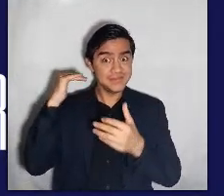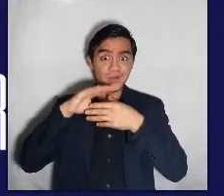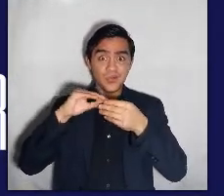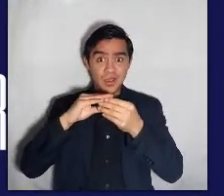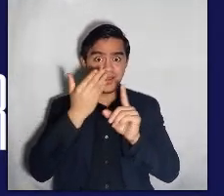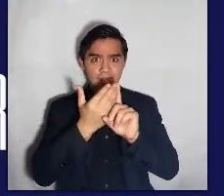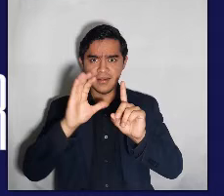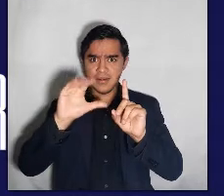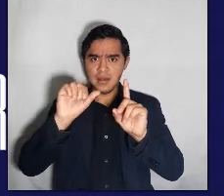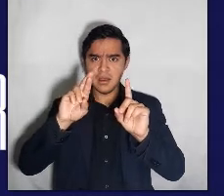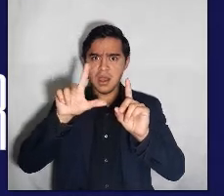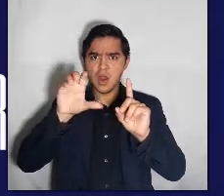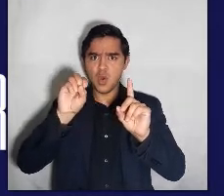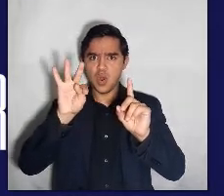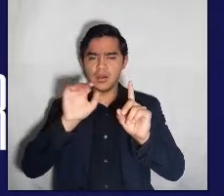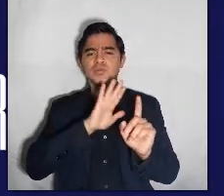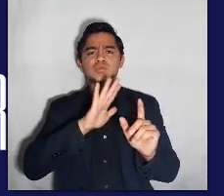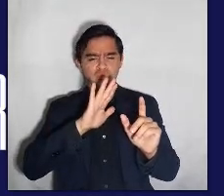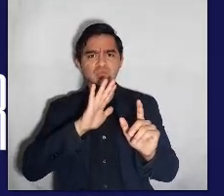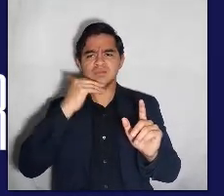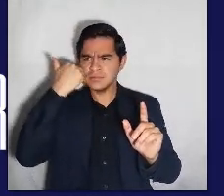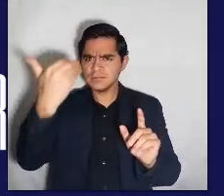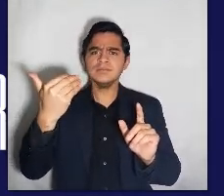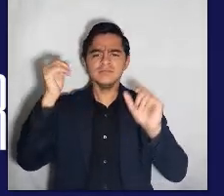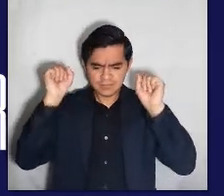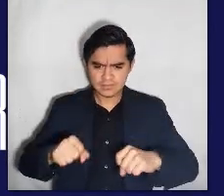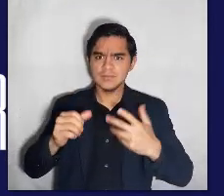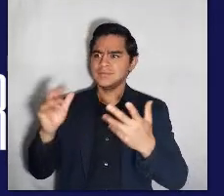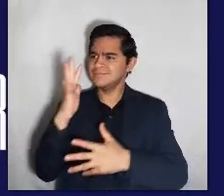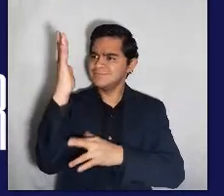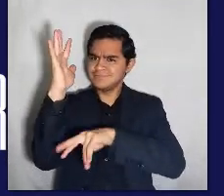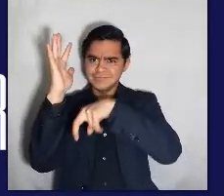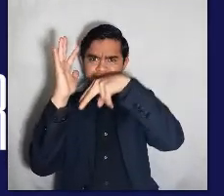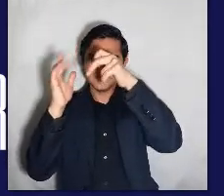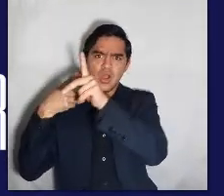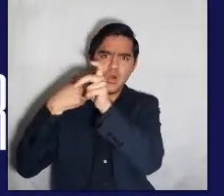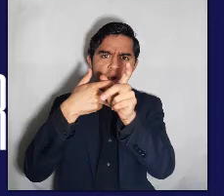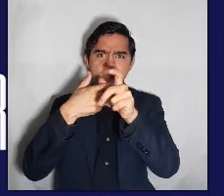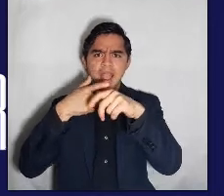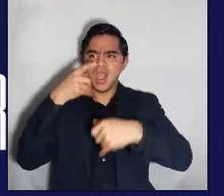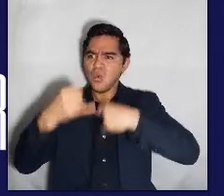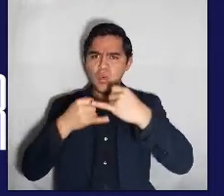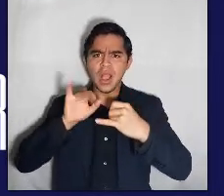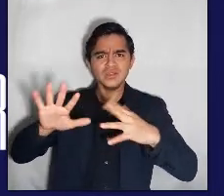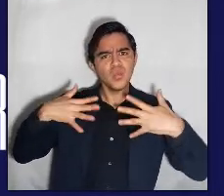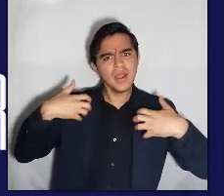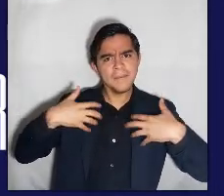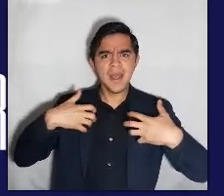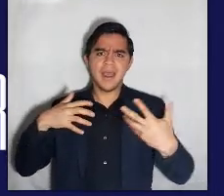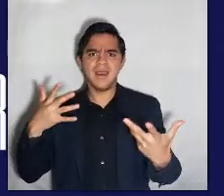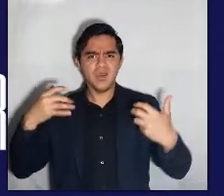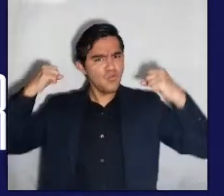poderosos, como pudimos ver que Carlota hacía lo que ella quería. Se subía a árboles,